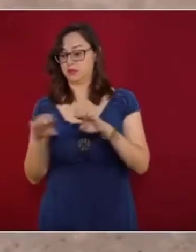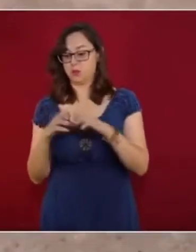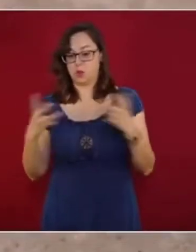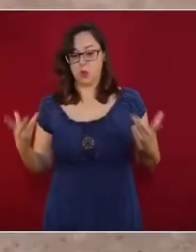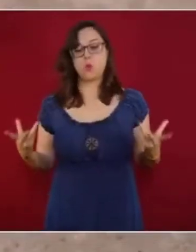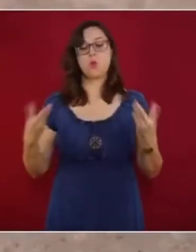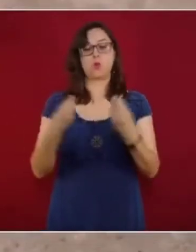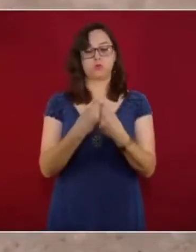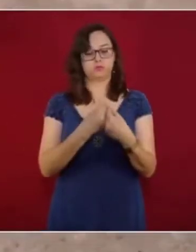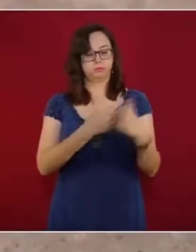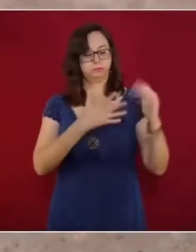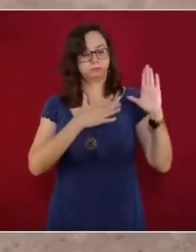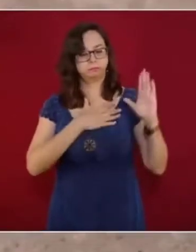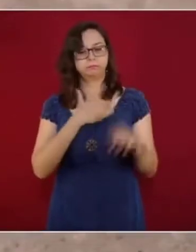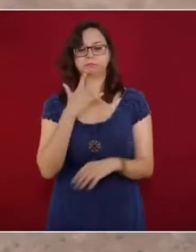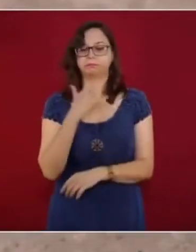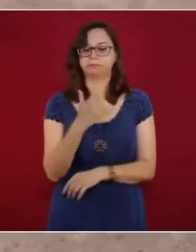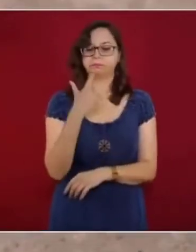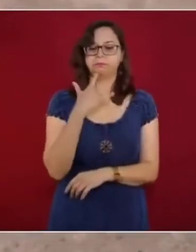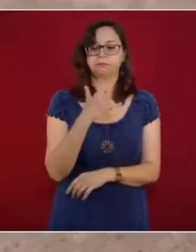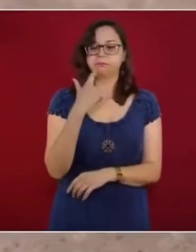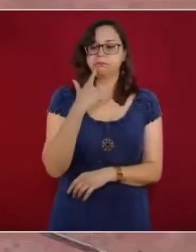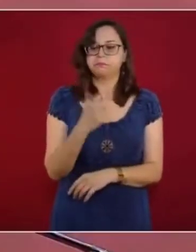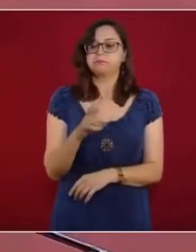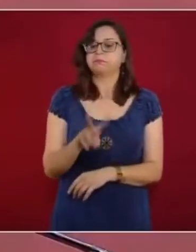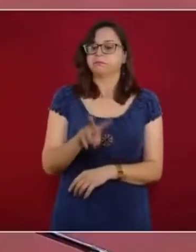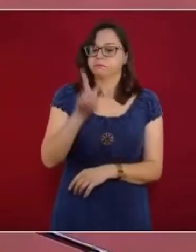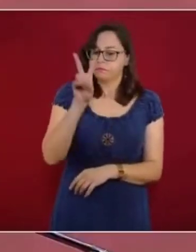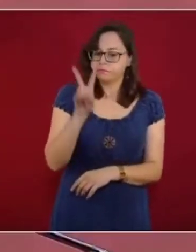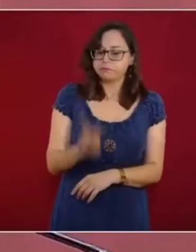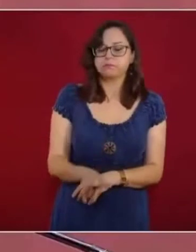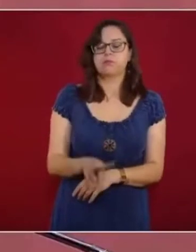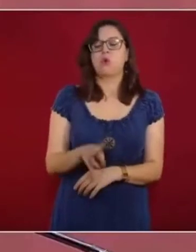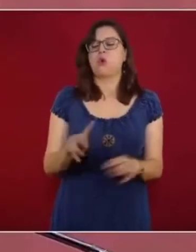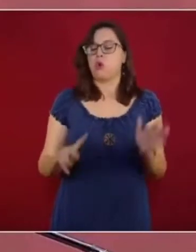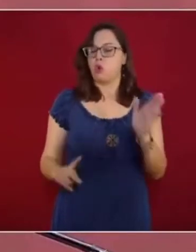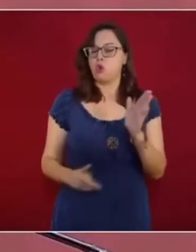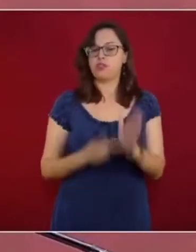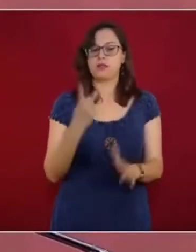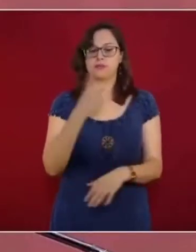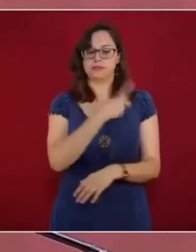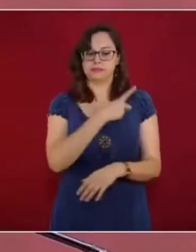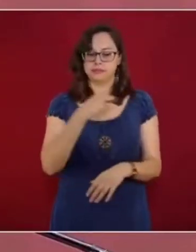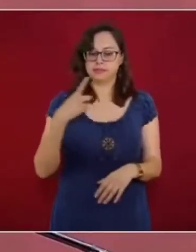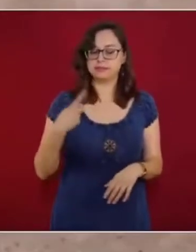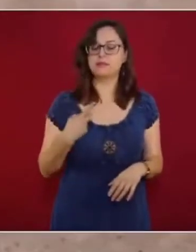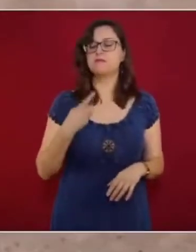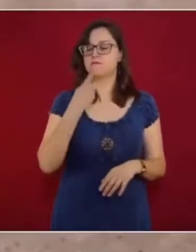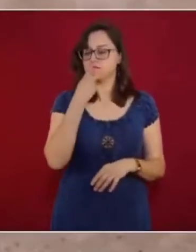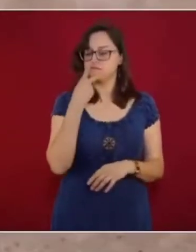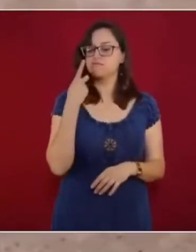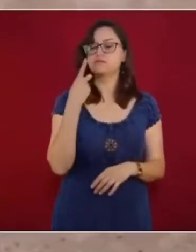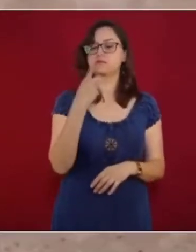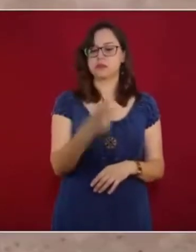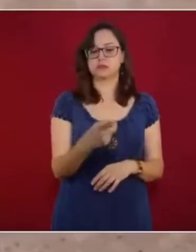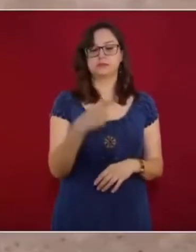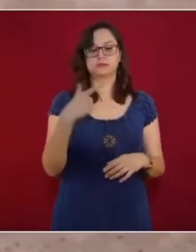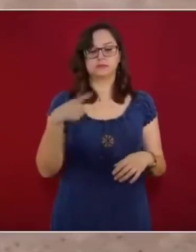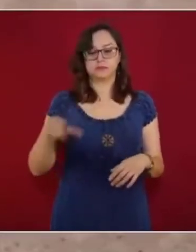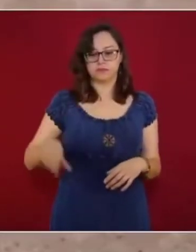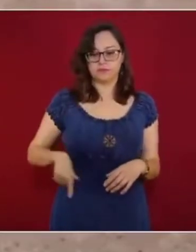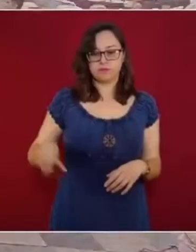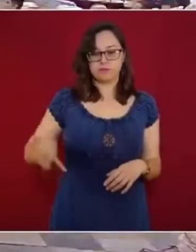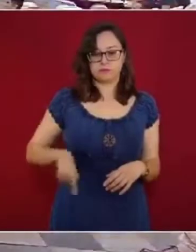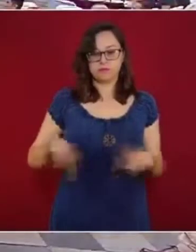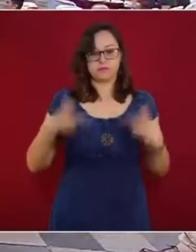agradecer el respaldo y la gran atención a la educación que brinda a nuestros gobernantes, que aquí está un grupo de representantes.